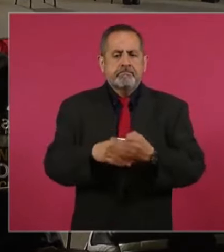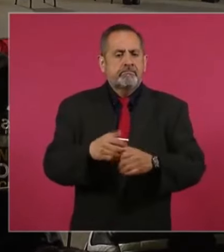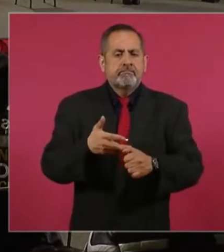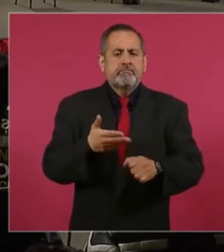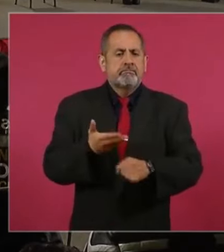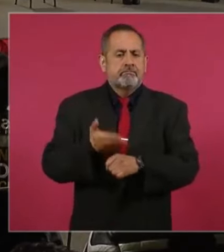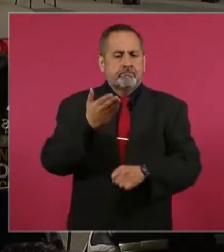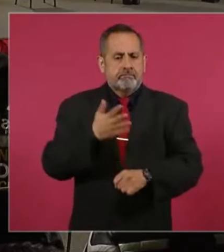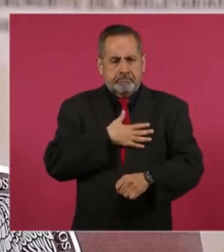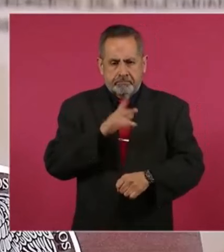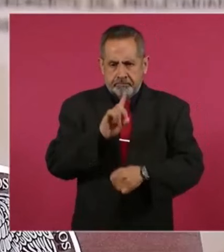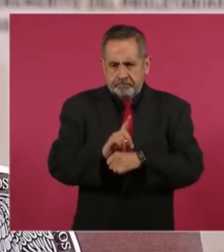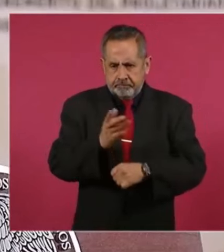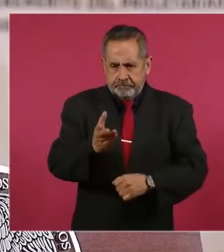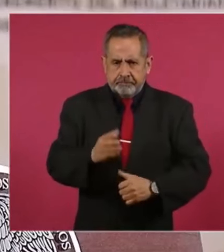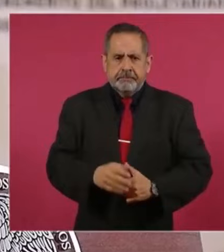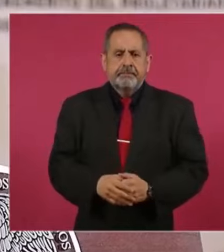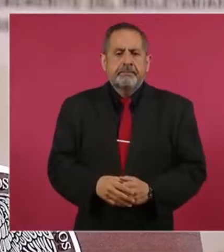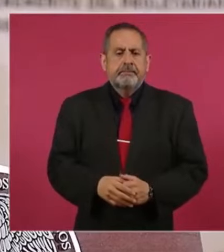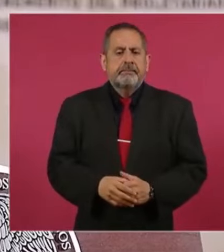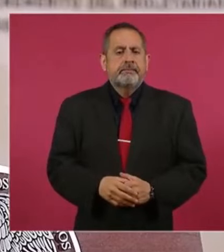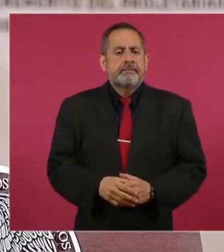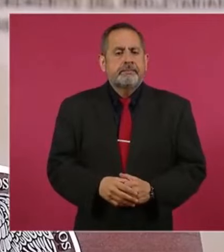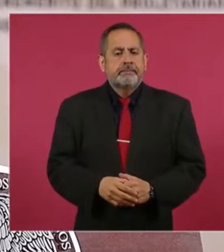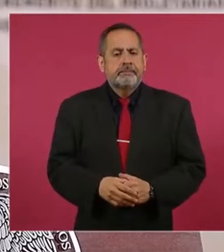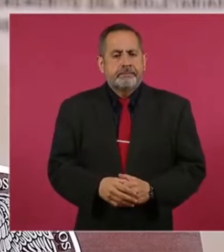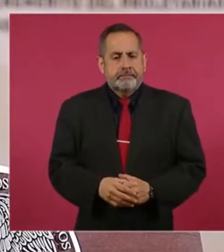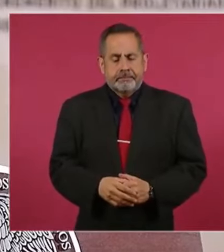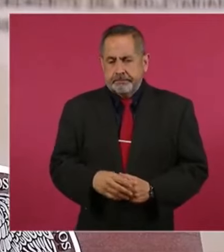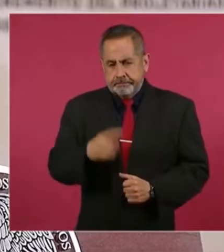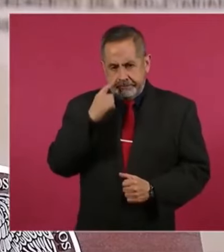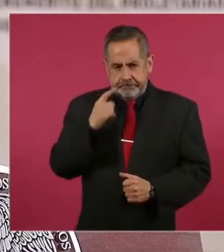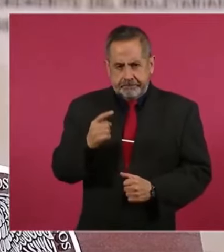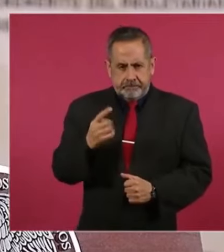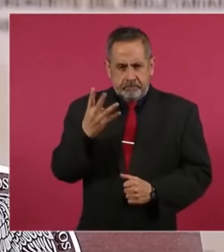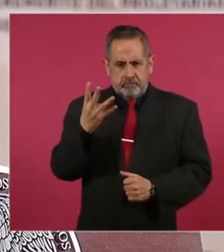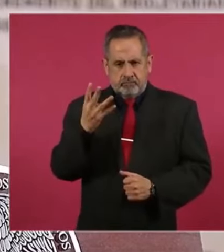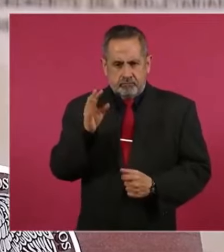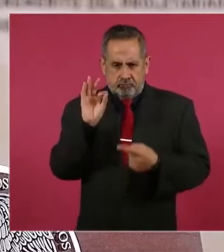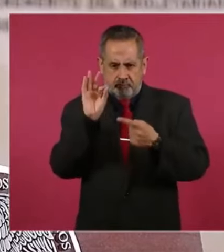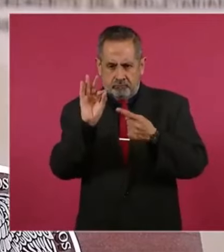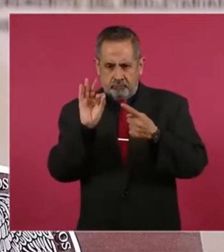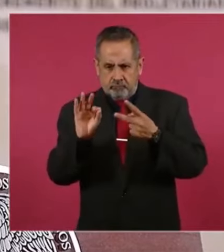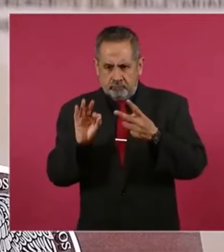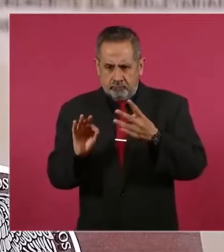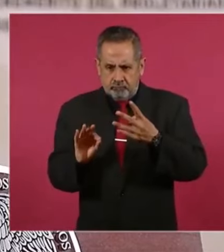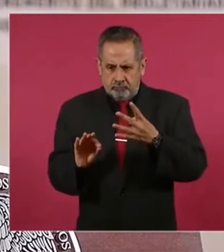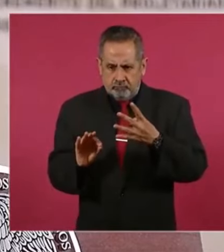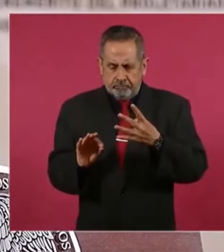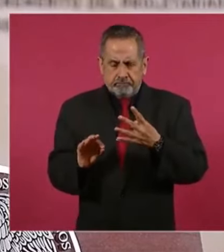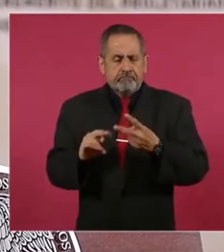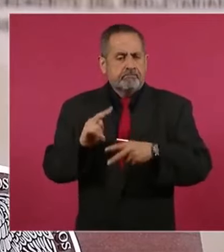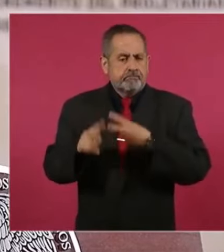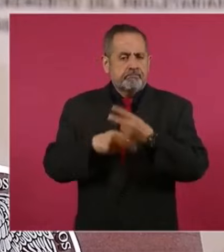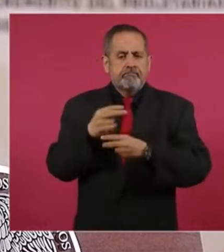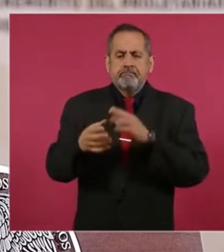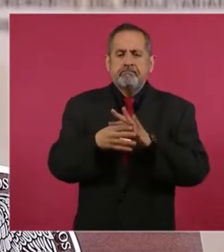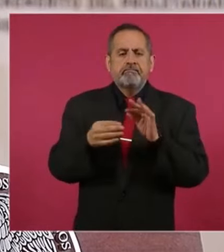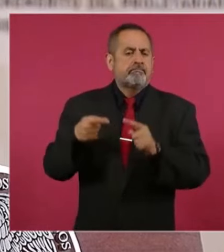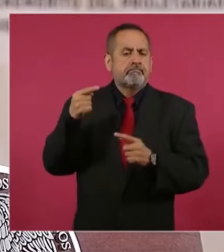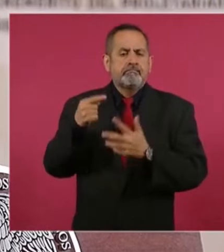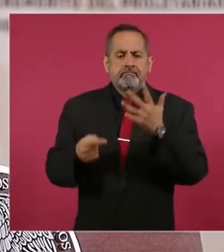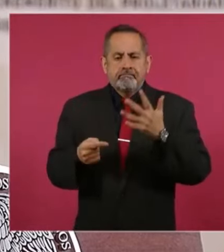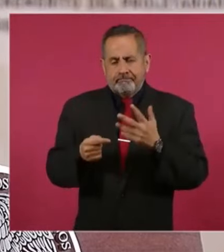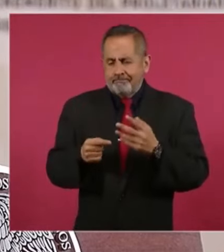muy buenos días. Por medio de cuatro indicadores, nos referiremos a la